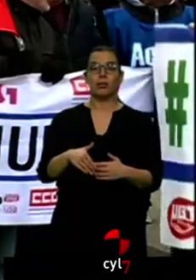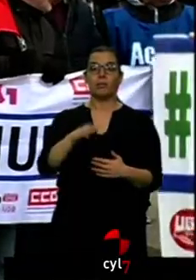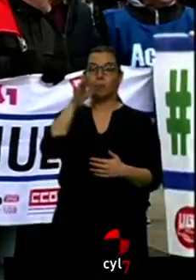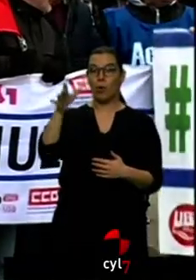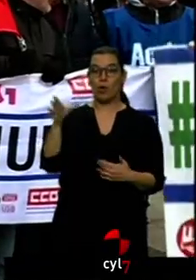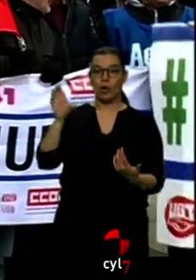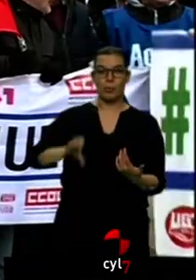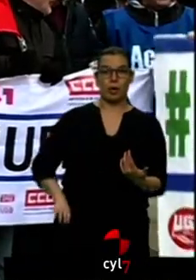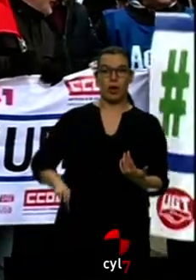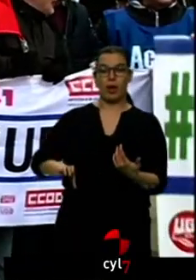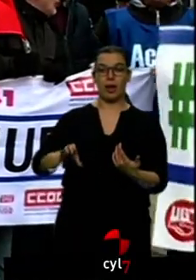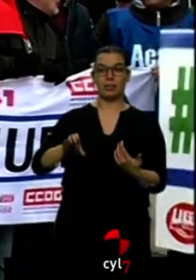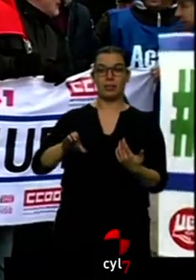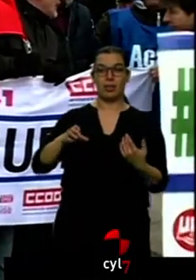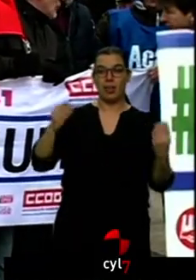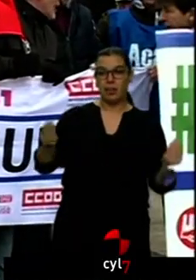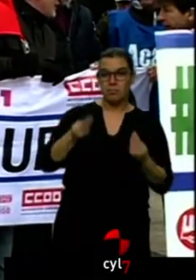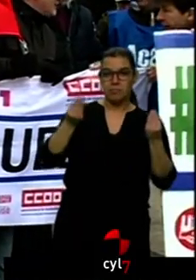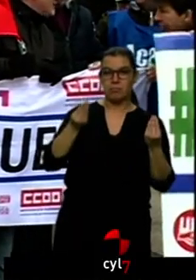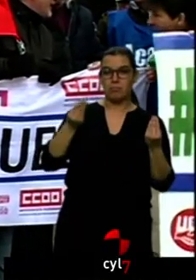colectivo. Lo consideran una falta de respeto.